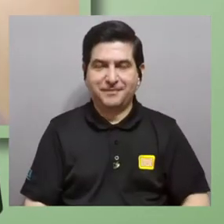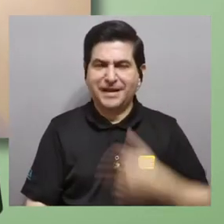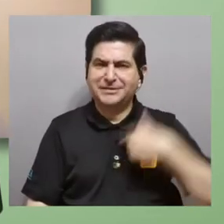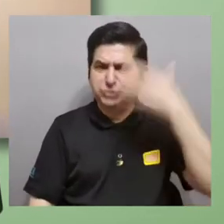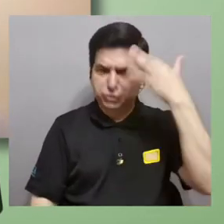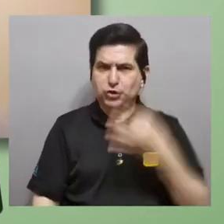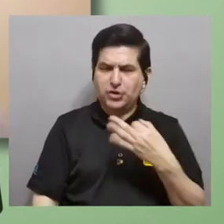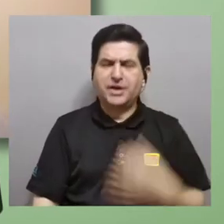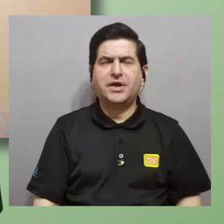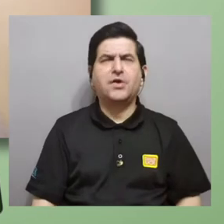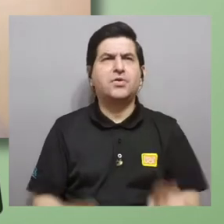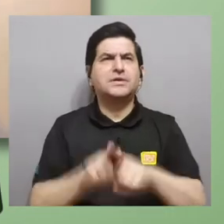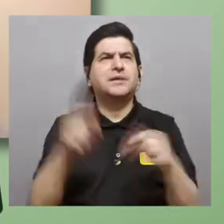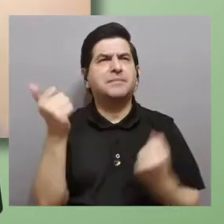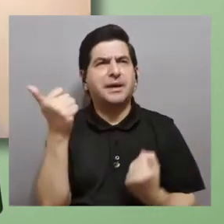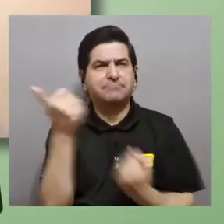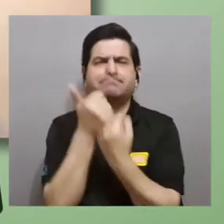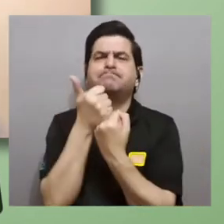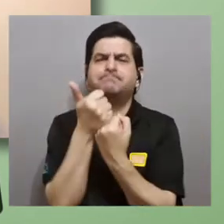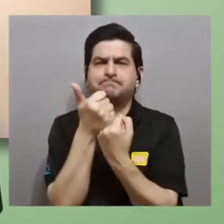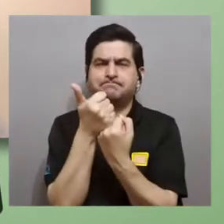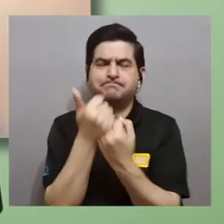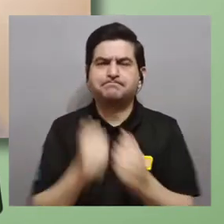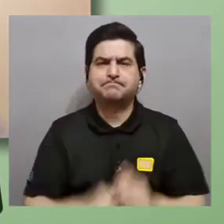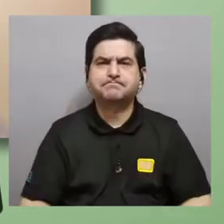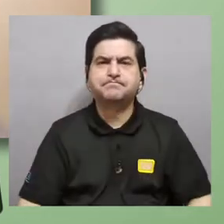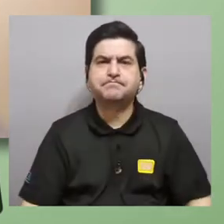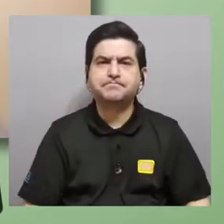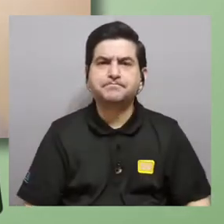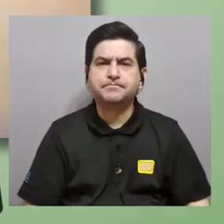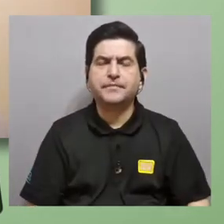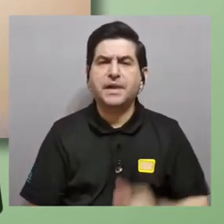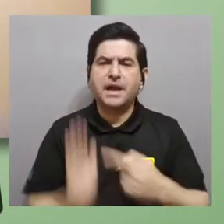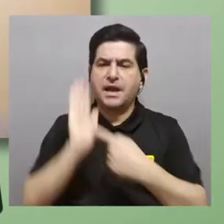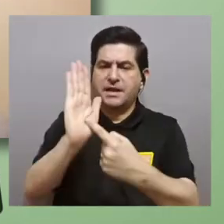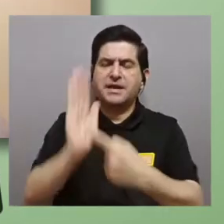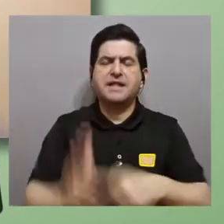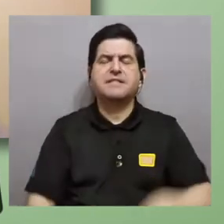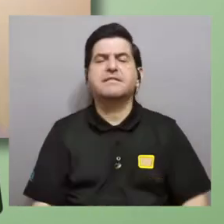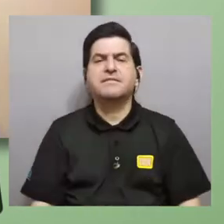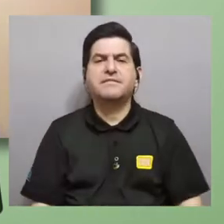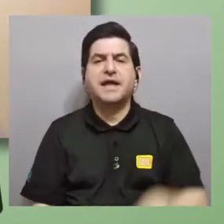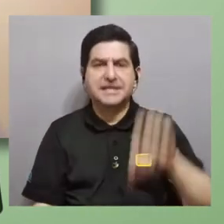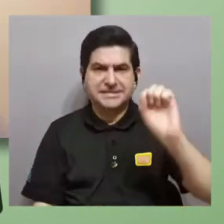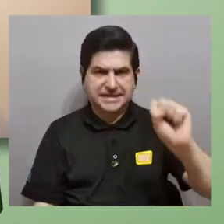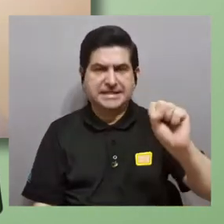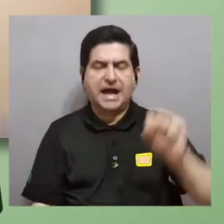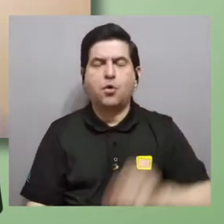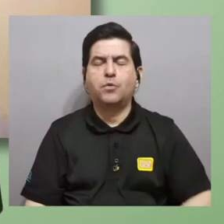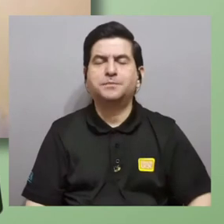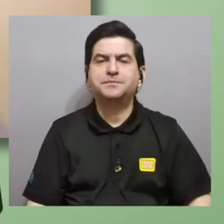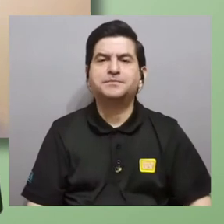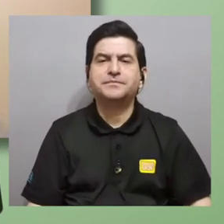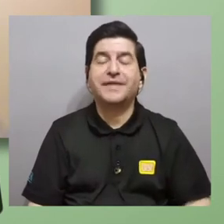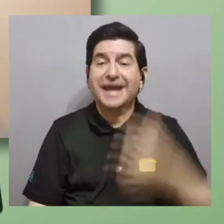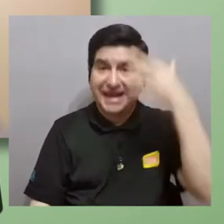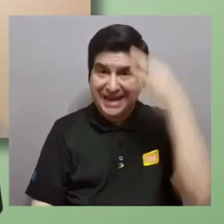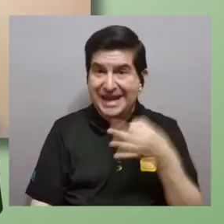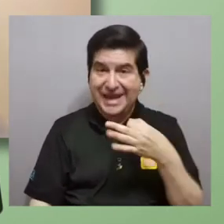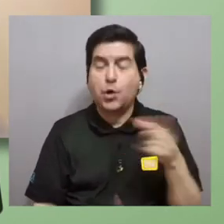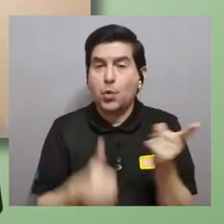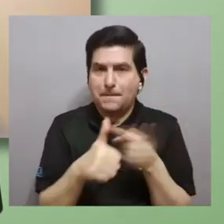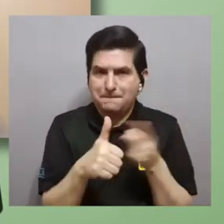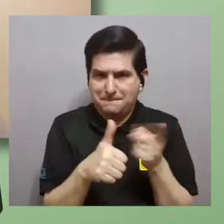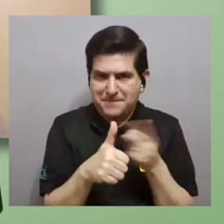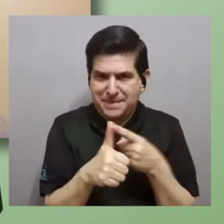creo y voy a apoyarme también en la en la presentación de Santiago creo que lo